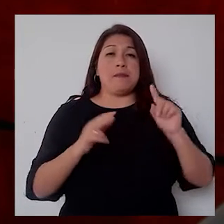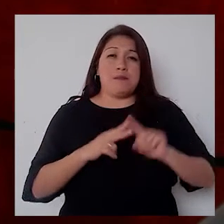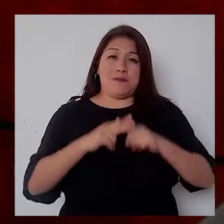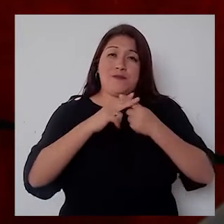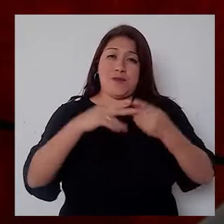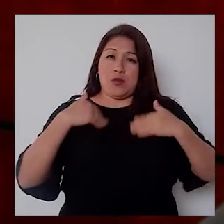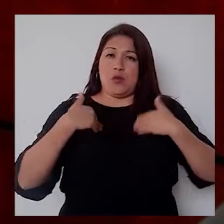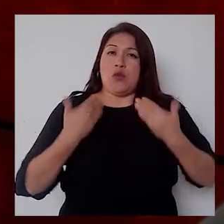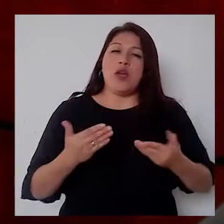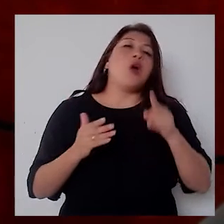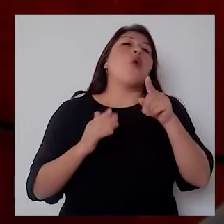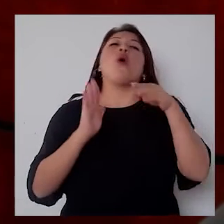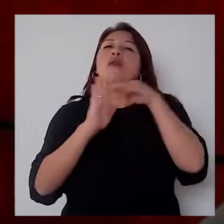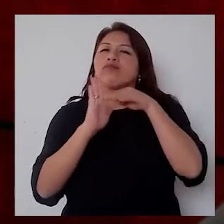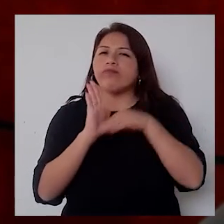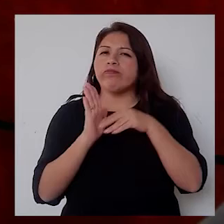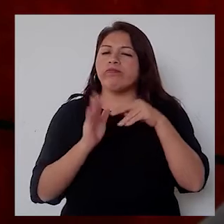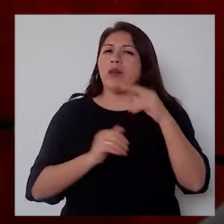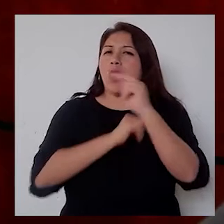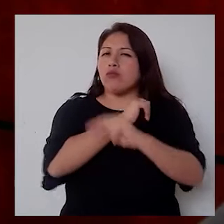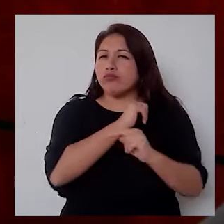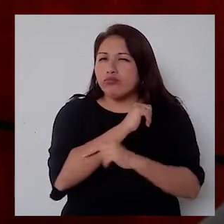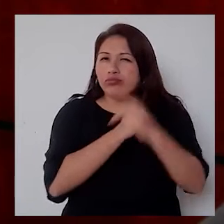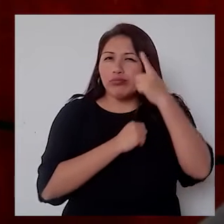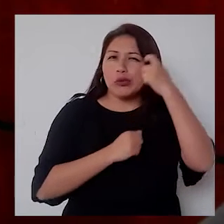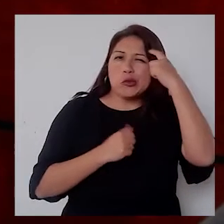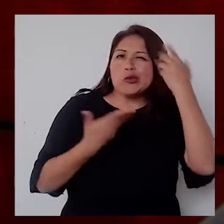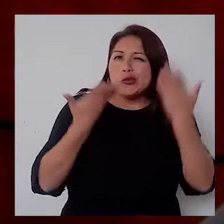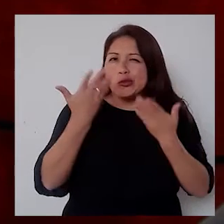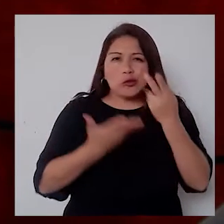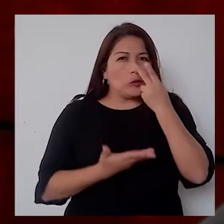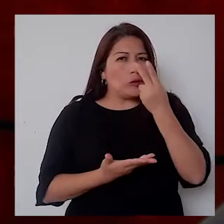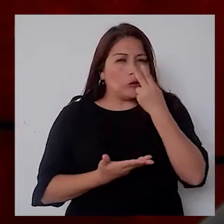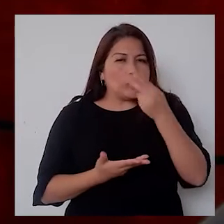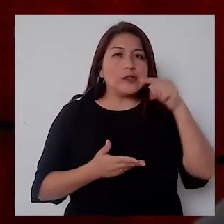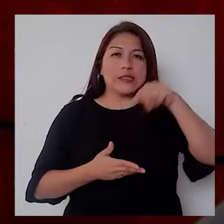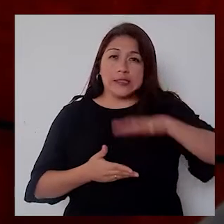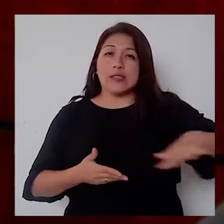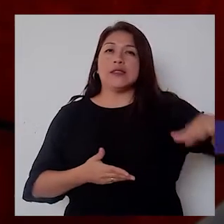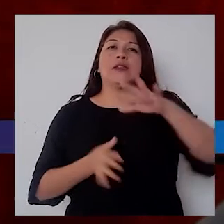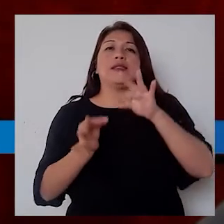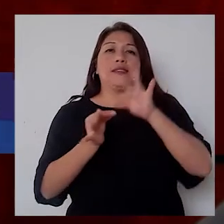partida para toda política. En este caso es una política pública distrital.